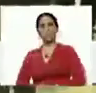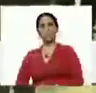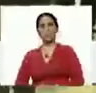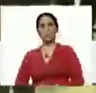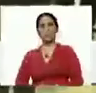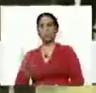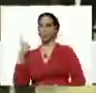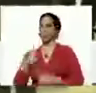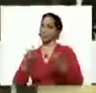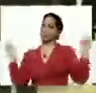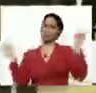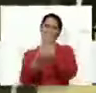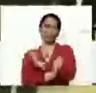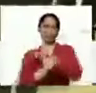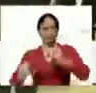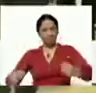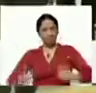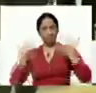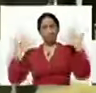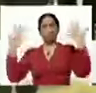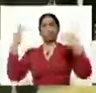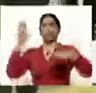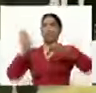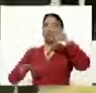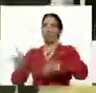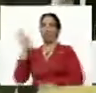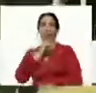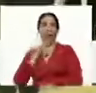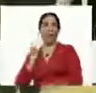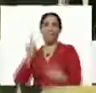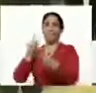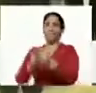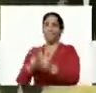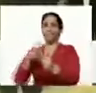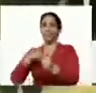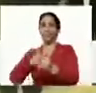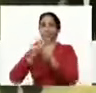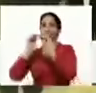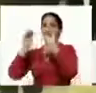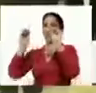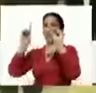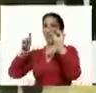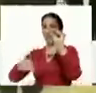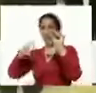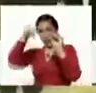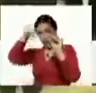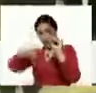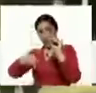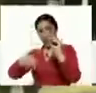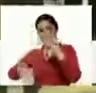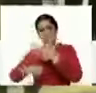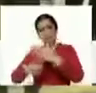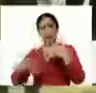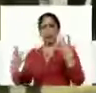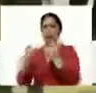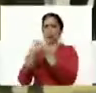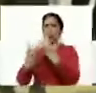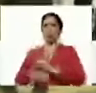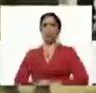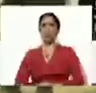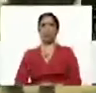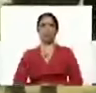debe convertirse en motivo para los que aún no se han incorporado y hacemos una convocatoria también desde aquí. Vamos todos juntos. Elvira.